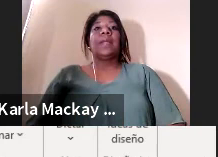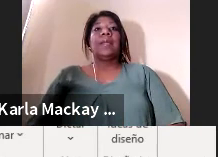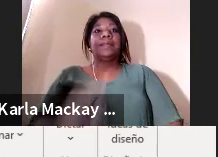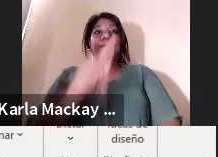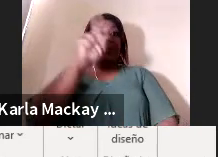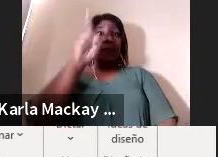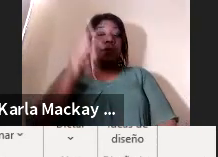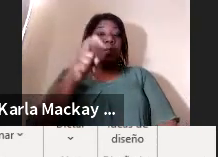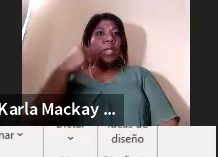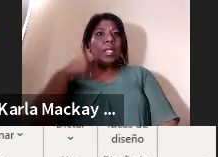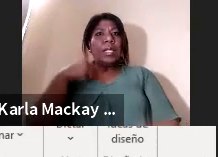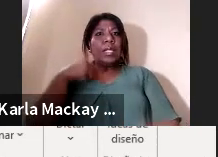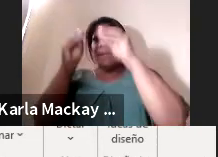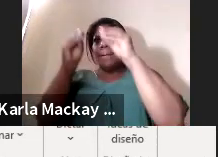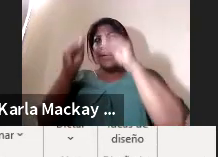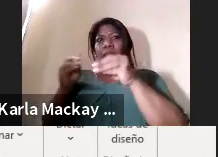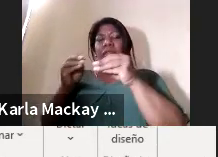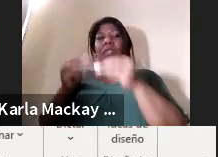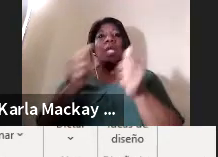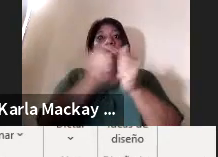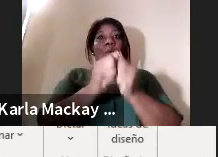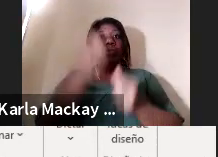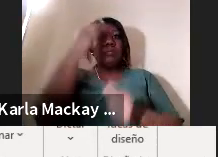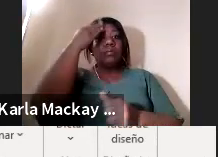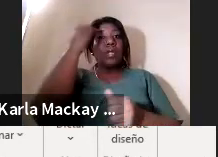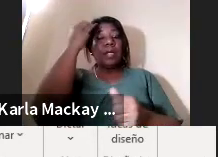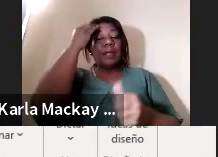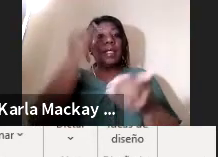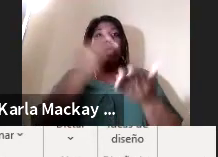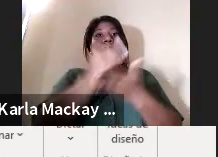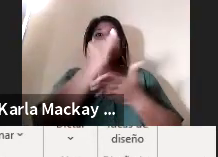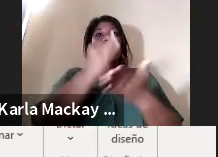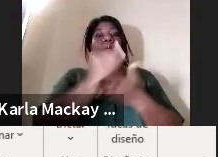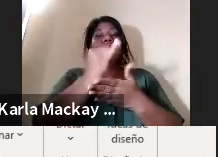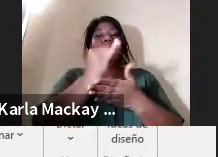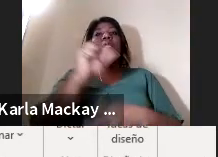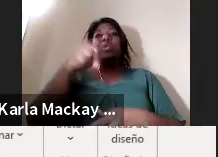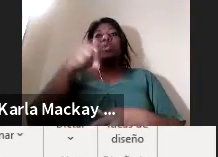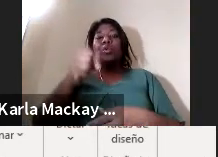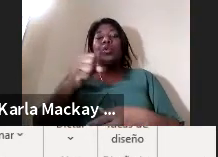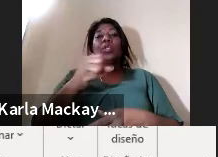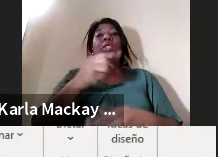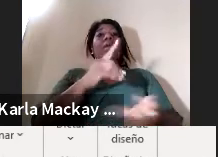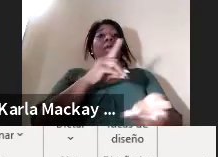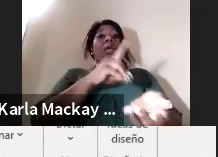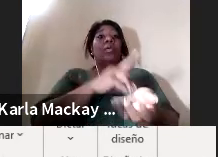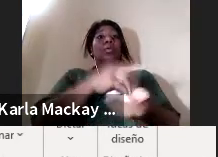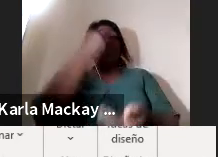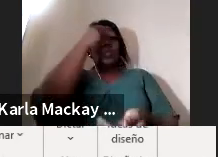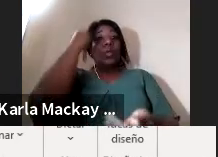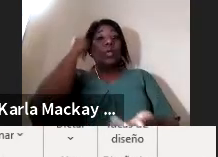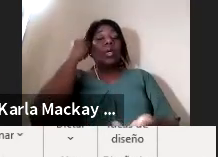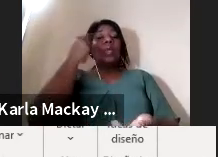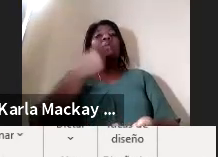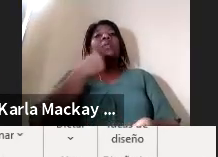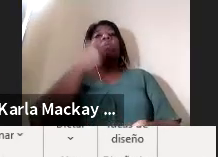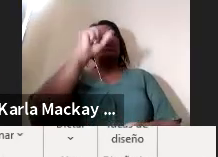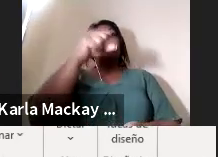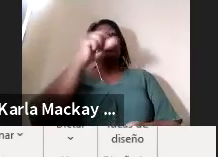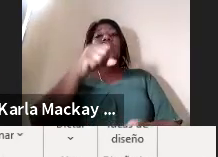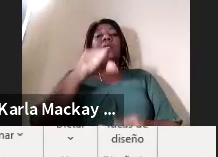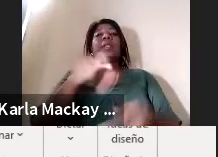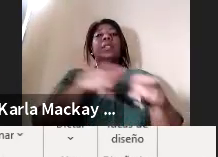para llevar este proceso no sólo involucra la practicidad del método sino también tener